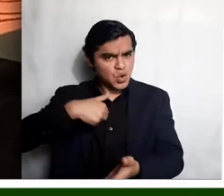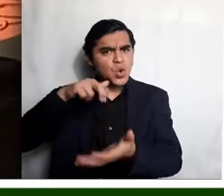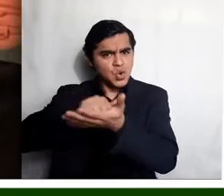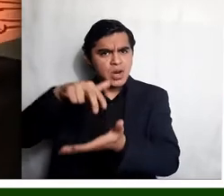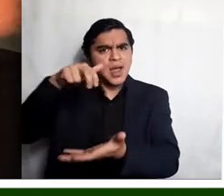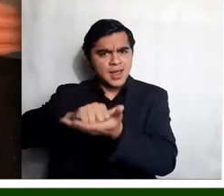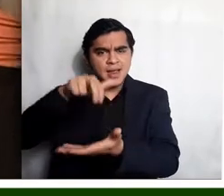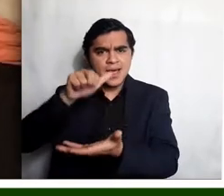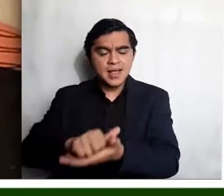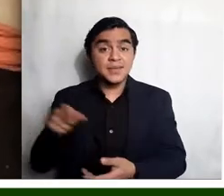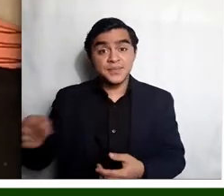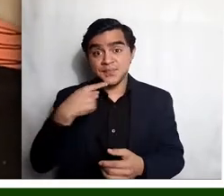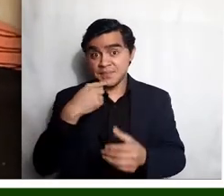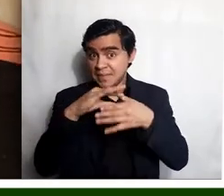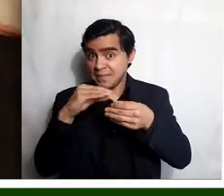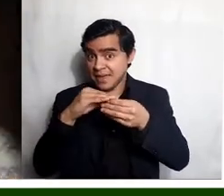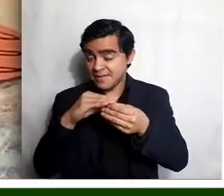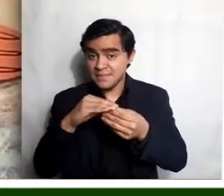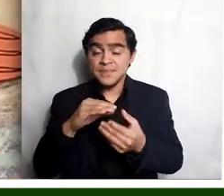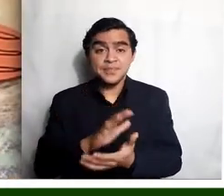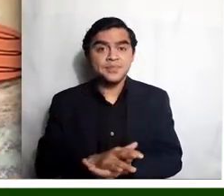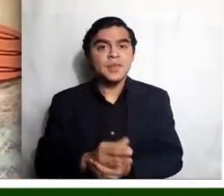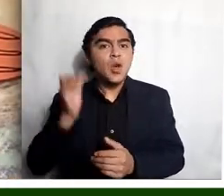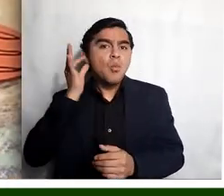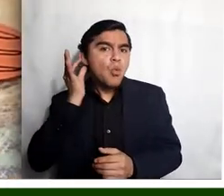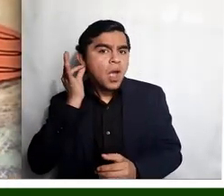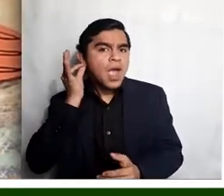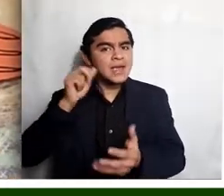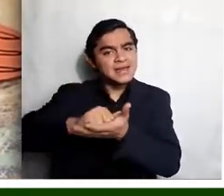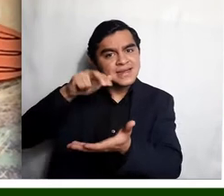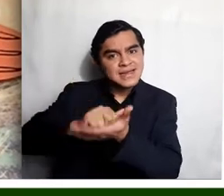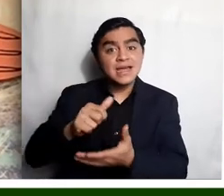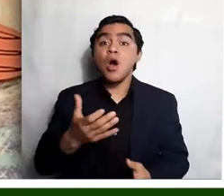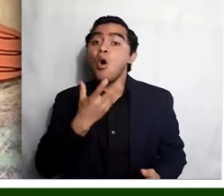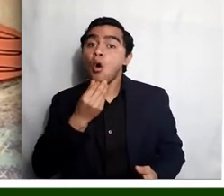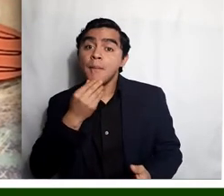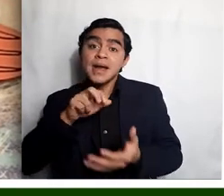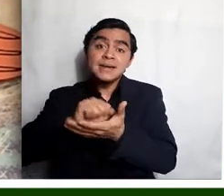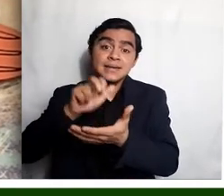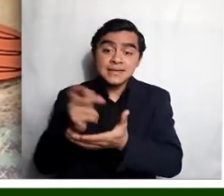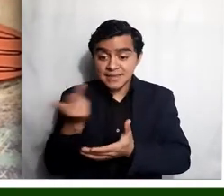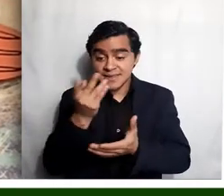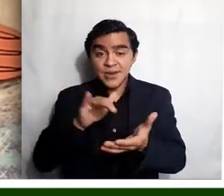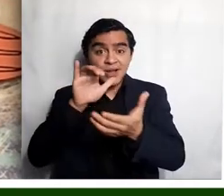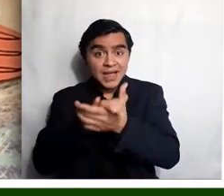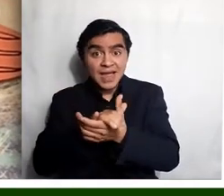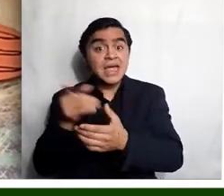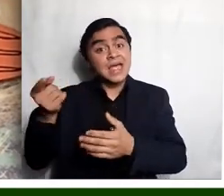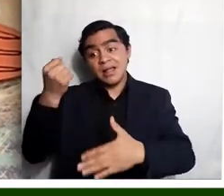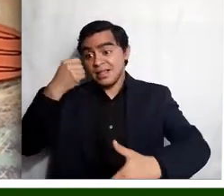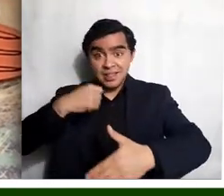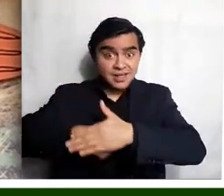¿verdad? Donde decía la palabra rana. La mujer rana y el hombre rana se casaron y en vez de tener